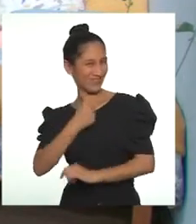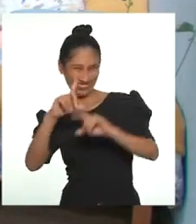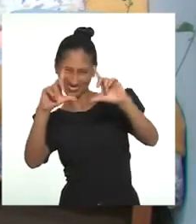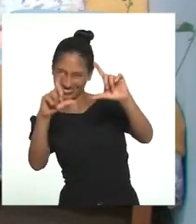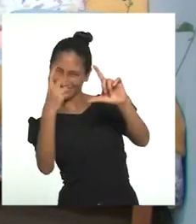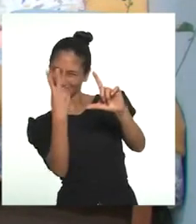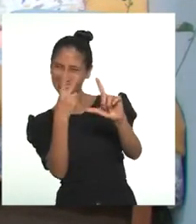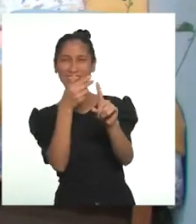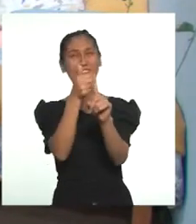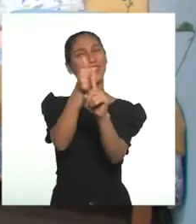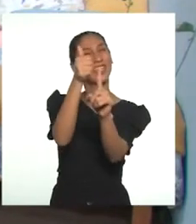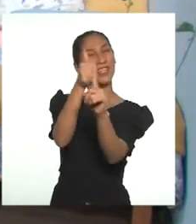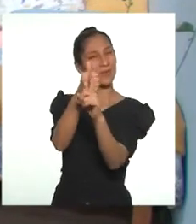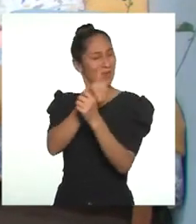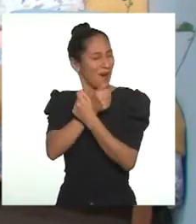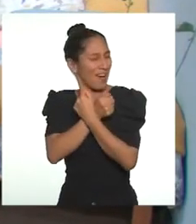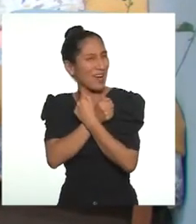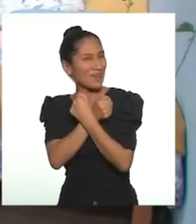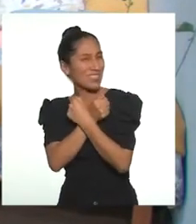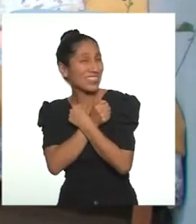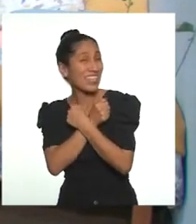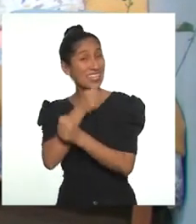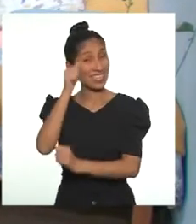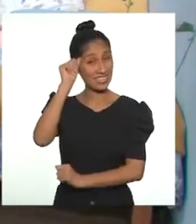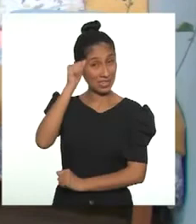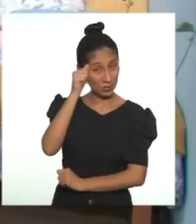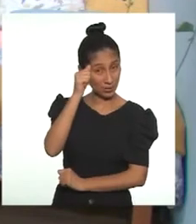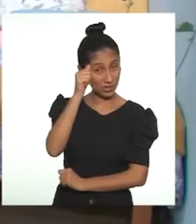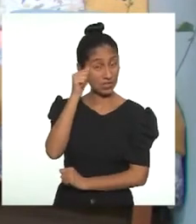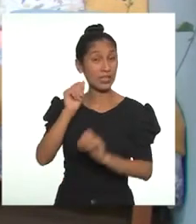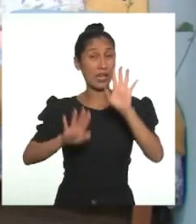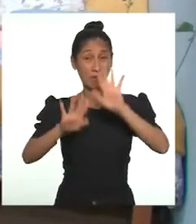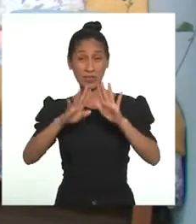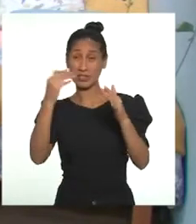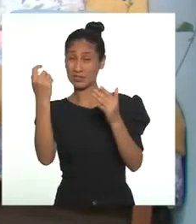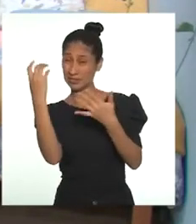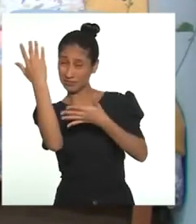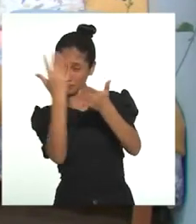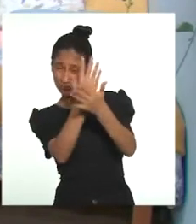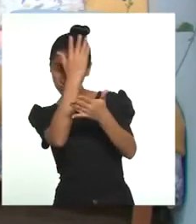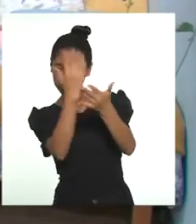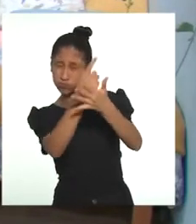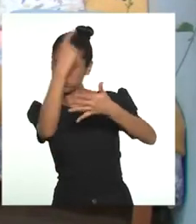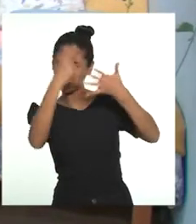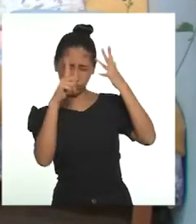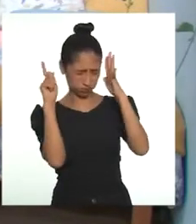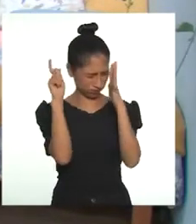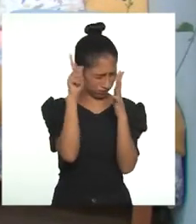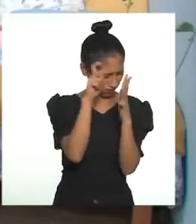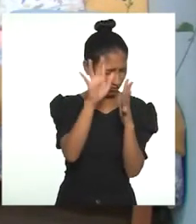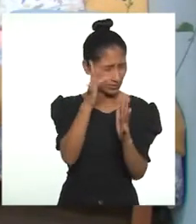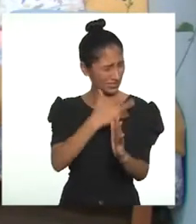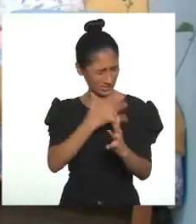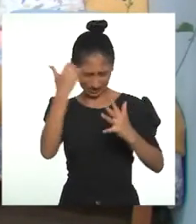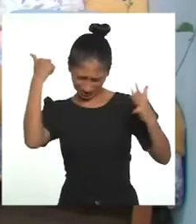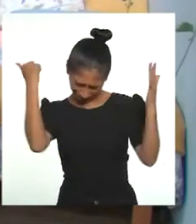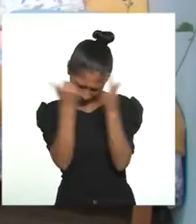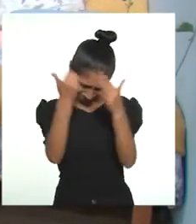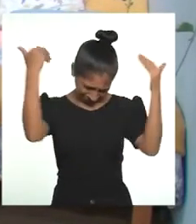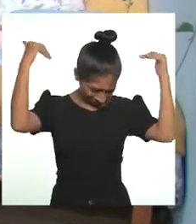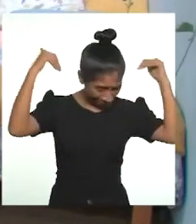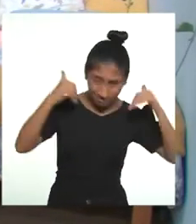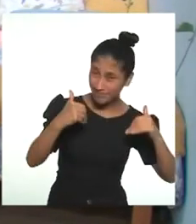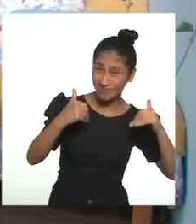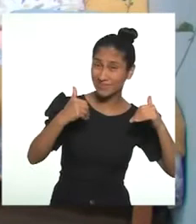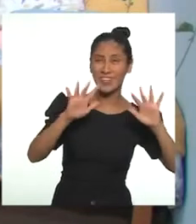Quiéranse mucho y recuerden, incluso en sus momentos más difíciles o en los que sienten que su autoestima está medio